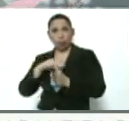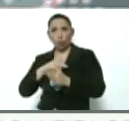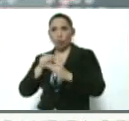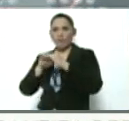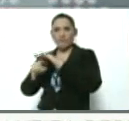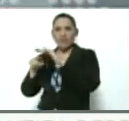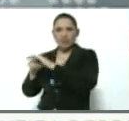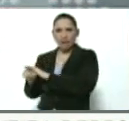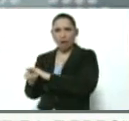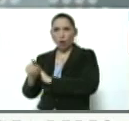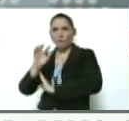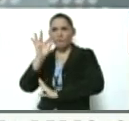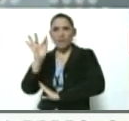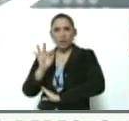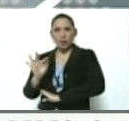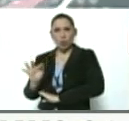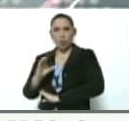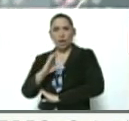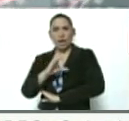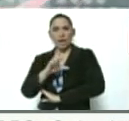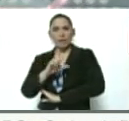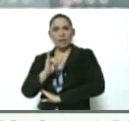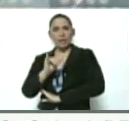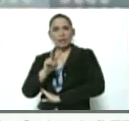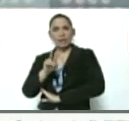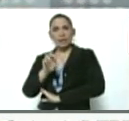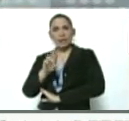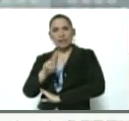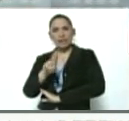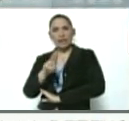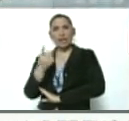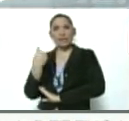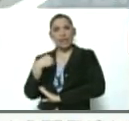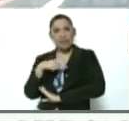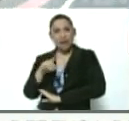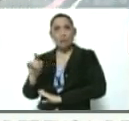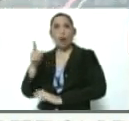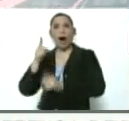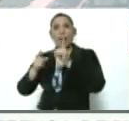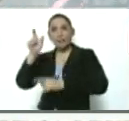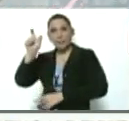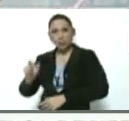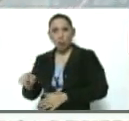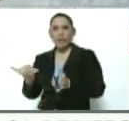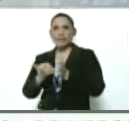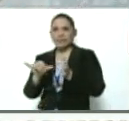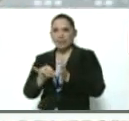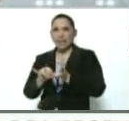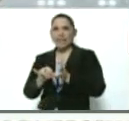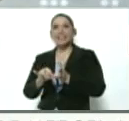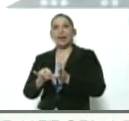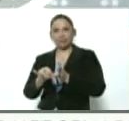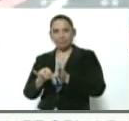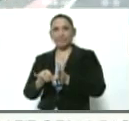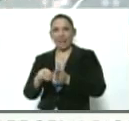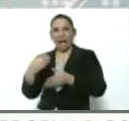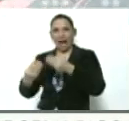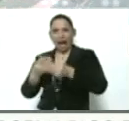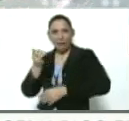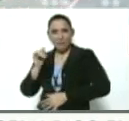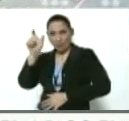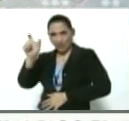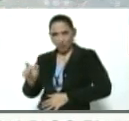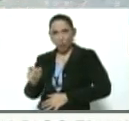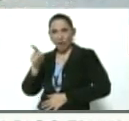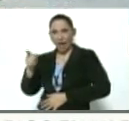figura de Cliver Alcalá Cordones. Teníamos a alguien cerca de Cliver Alcalá Cordones que nos estaba pasando esa información. El